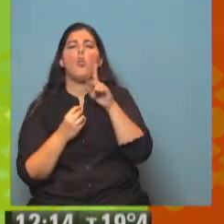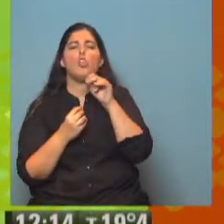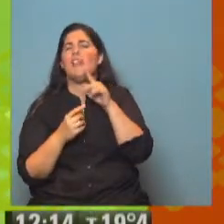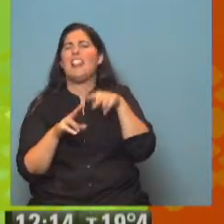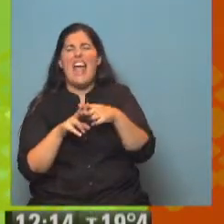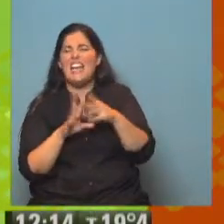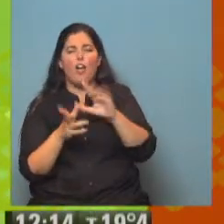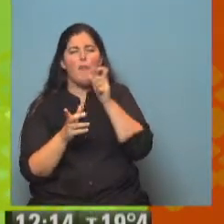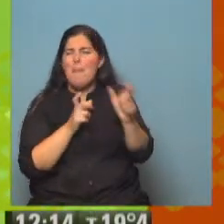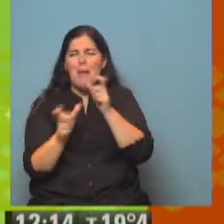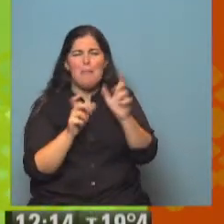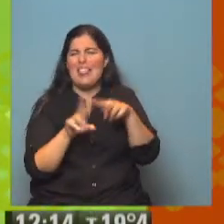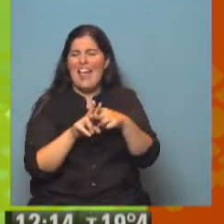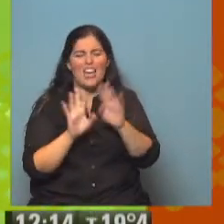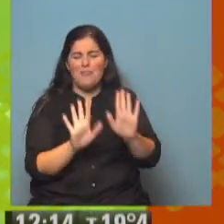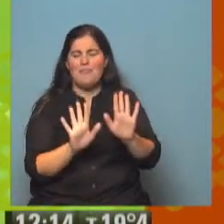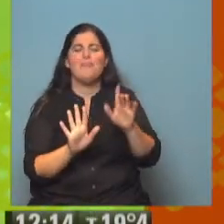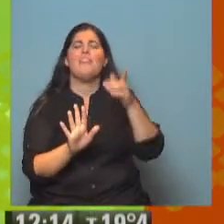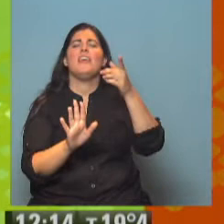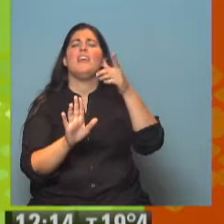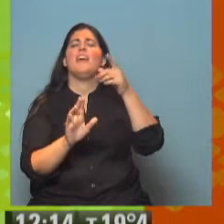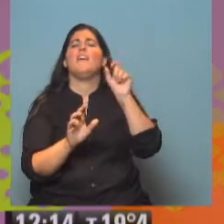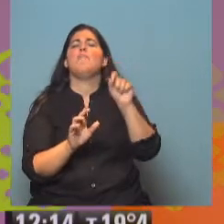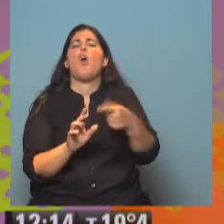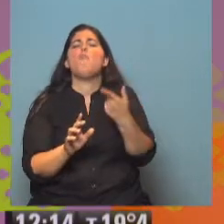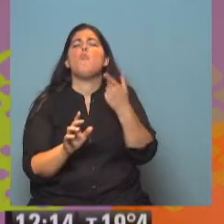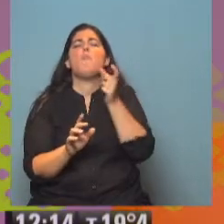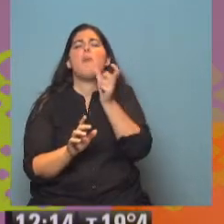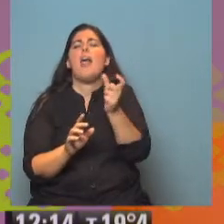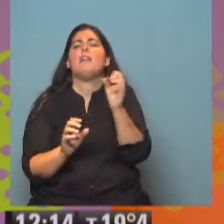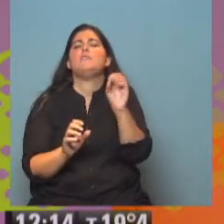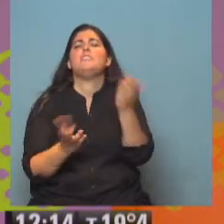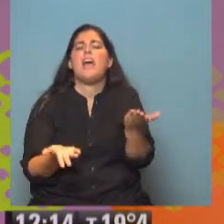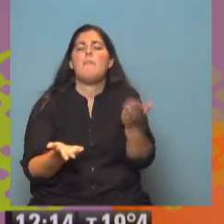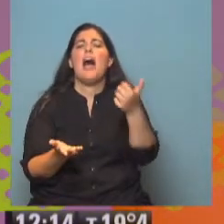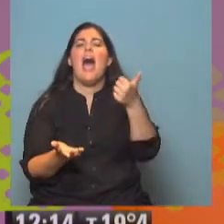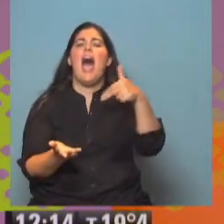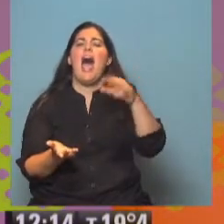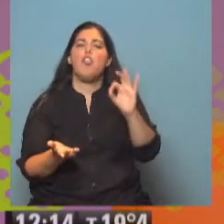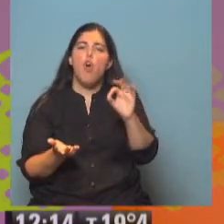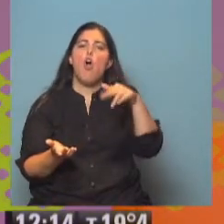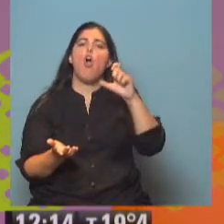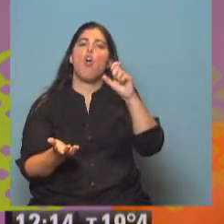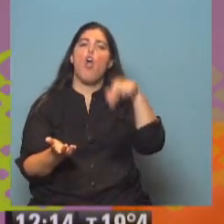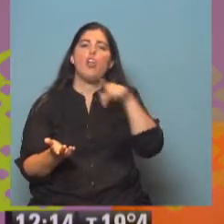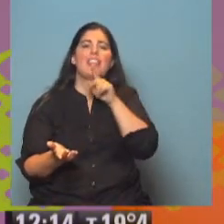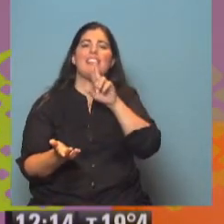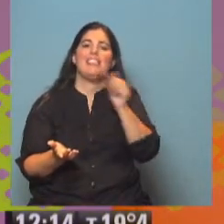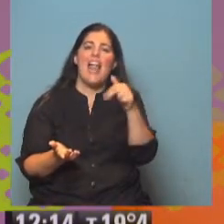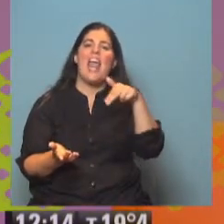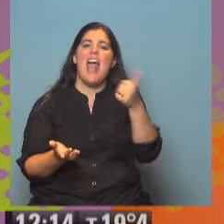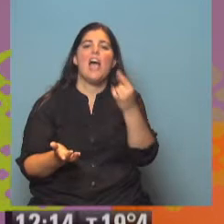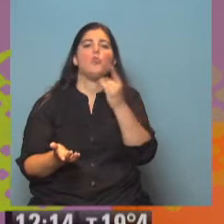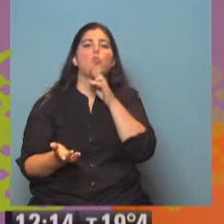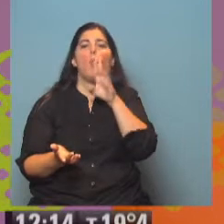muy técnico. ¿Cómo se denomina comúnmente? Y comúnmente la gente nos denomina ano contra natura. Y nosotros, es el